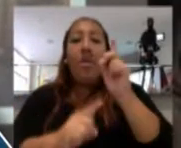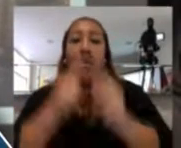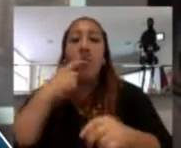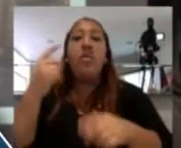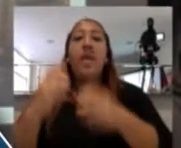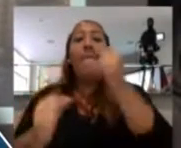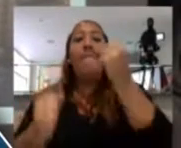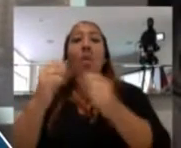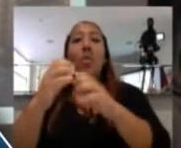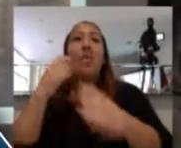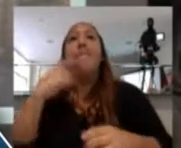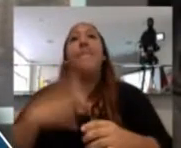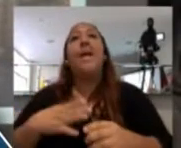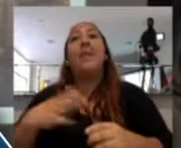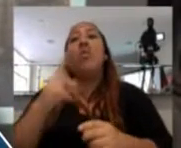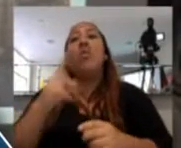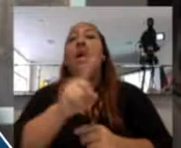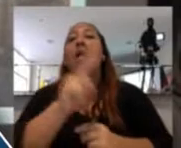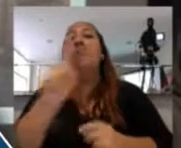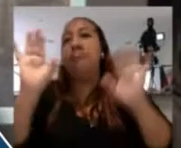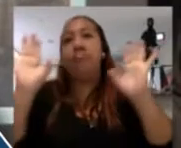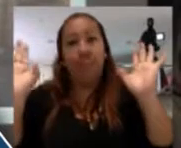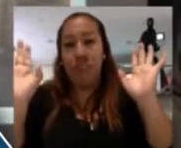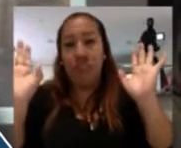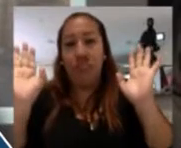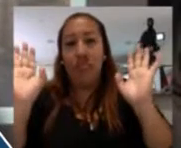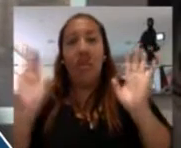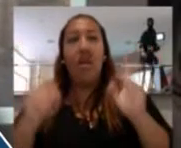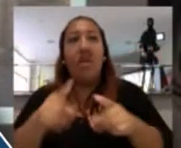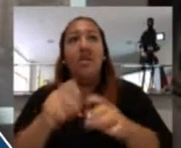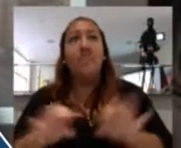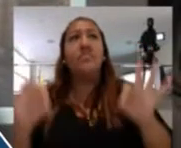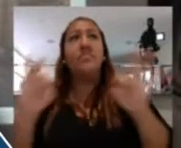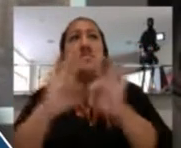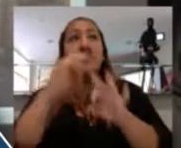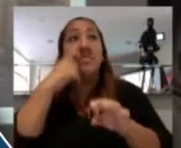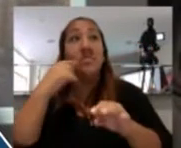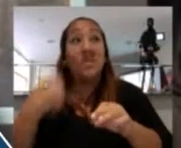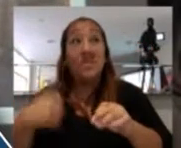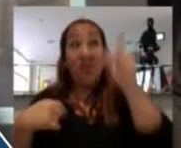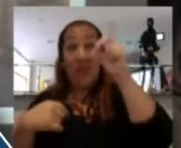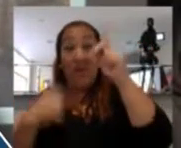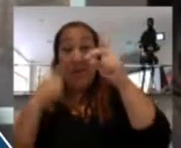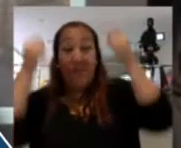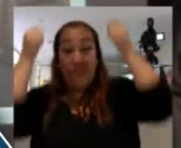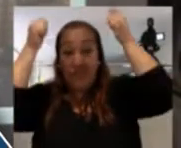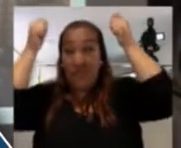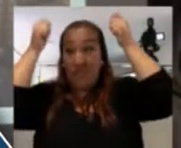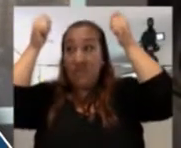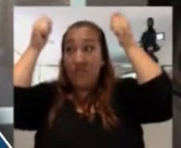particular de cada quien. Es importante esto. Este señor que está levantando aquí